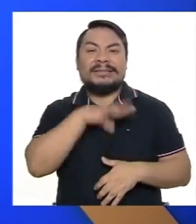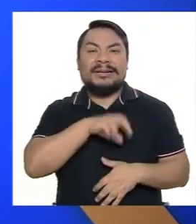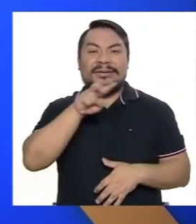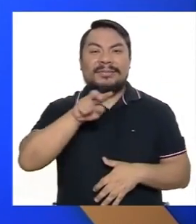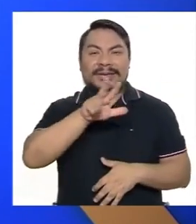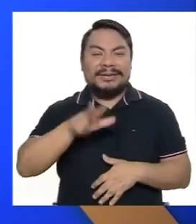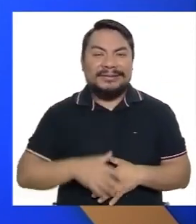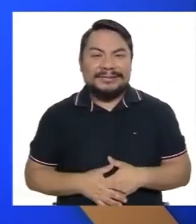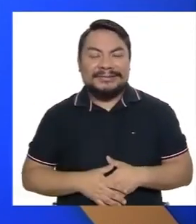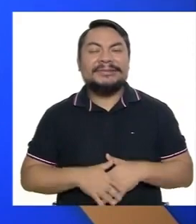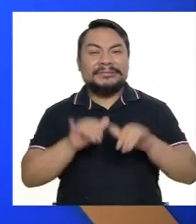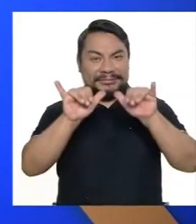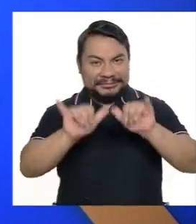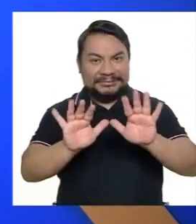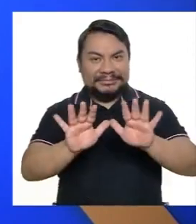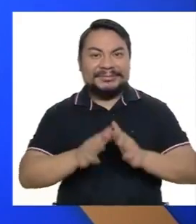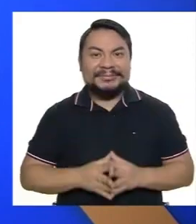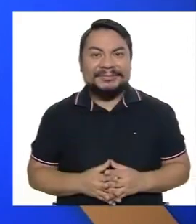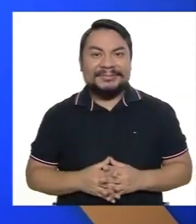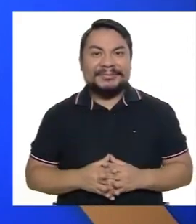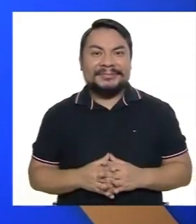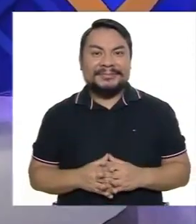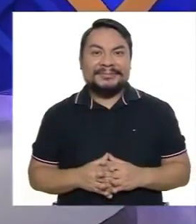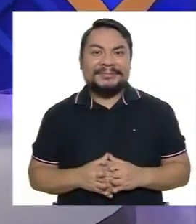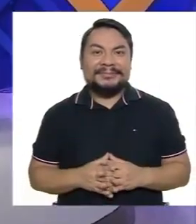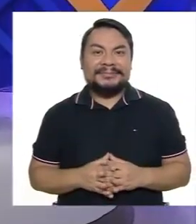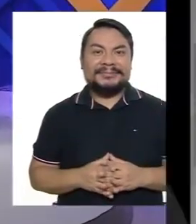2023. Quédense con nosotros.